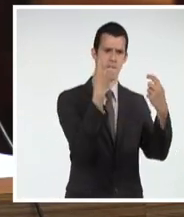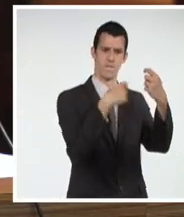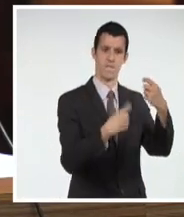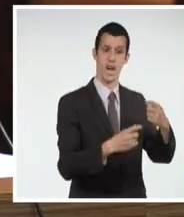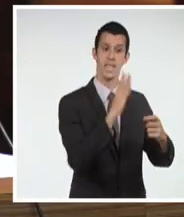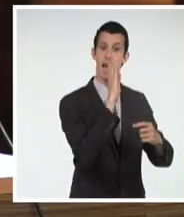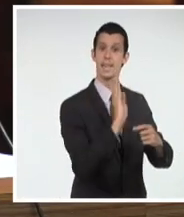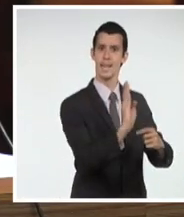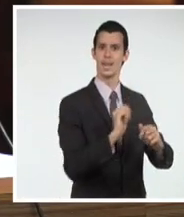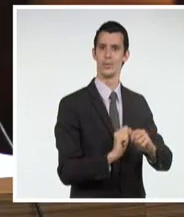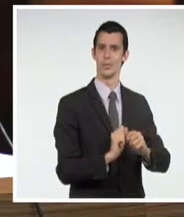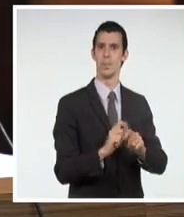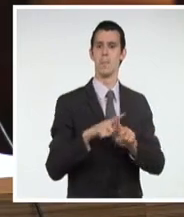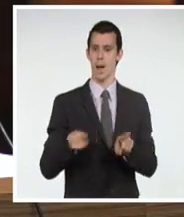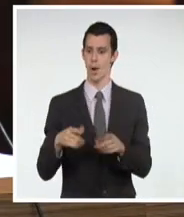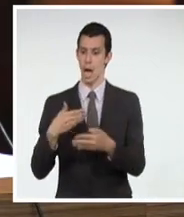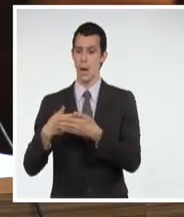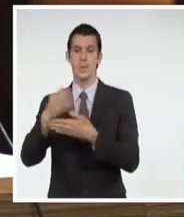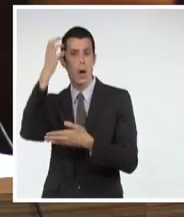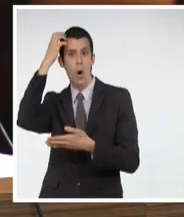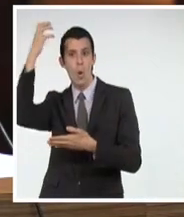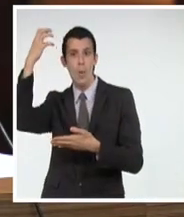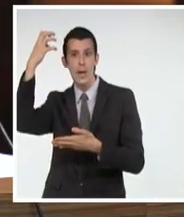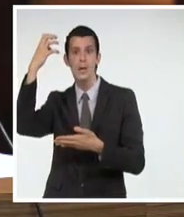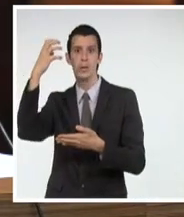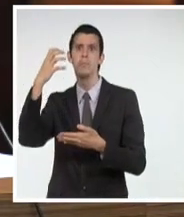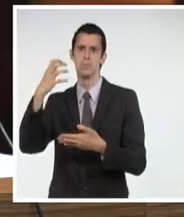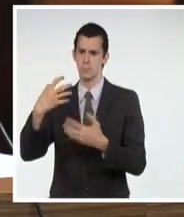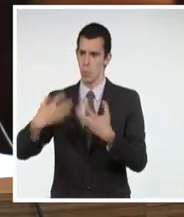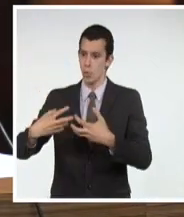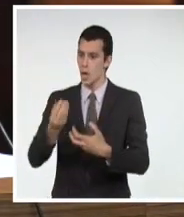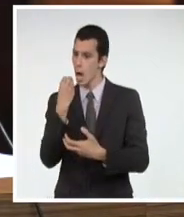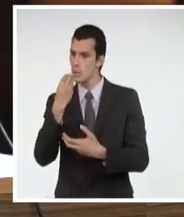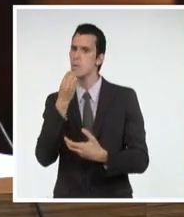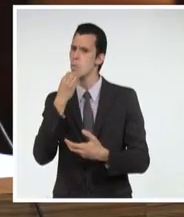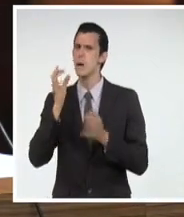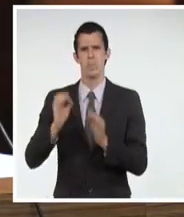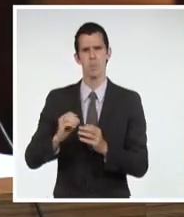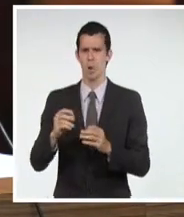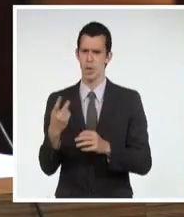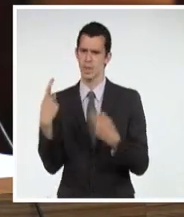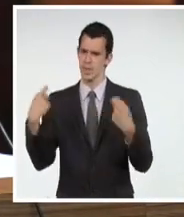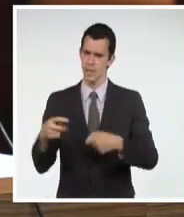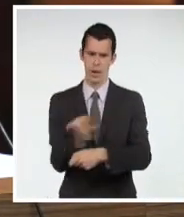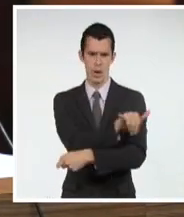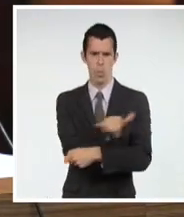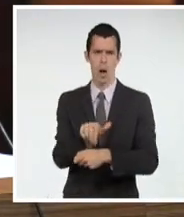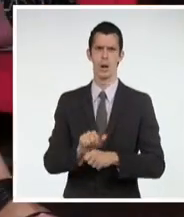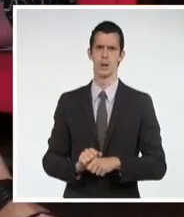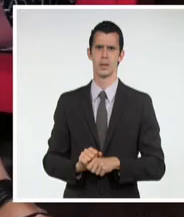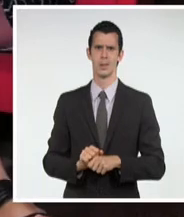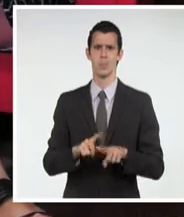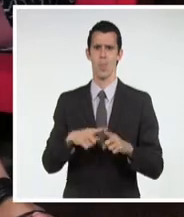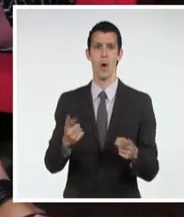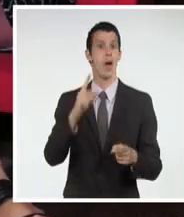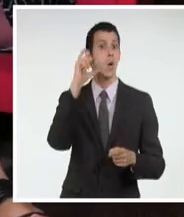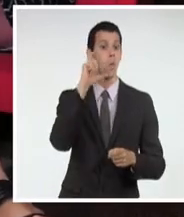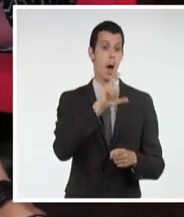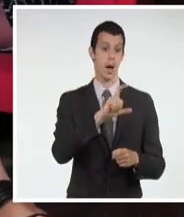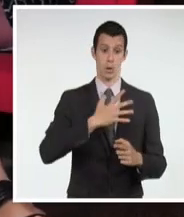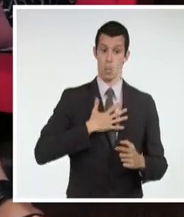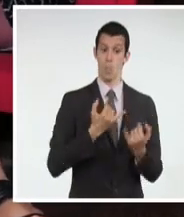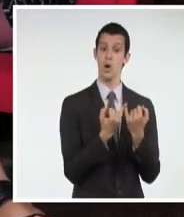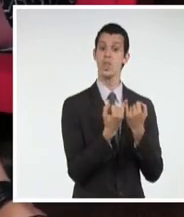Dice, no, los campesinos sí pagan todas las semanas, pagan todos los días, porque una empresa nuestra no puede hacer. ¿Por qué no lo puede hacer?